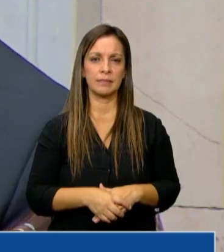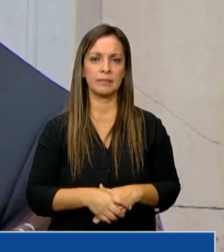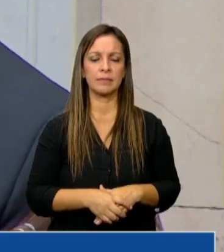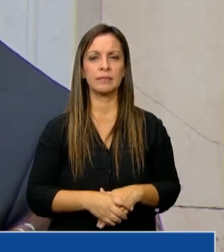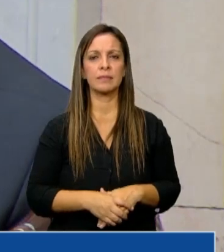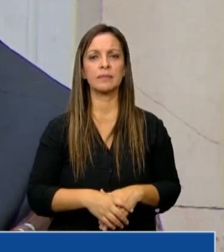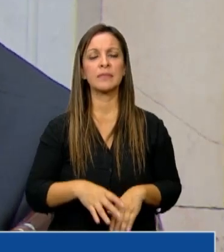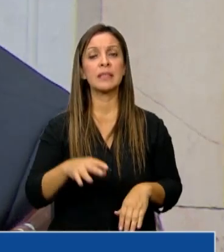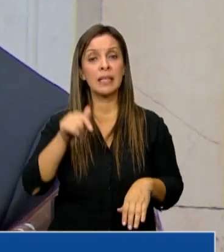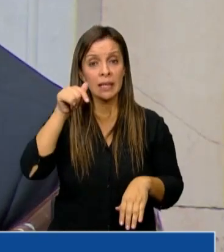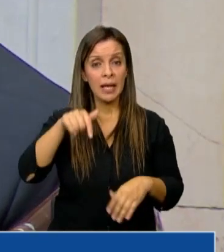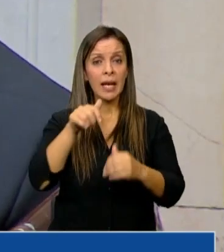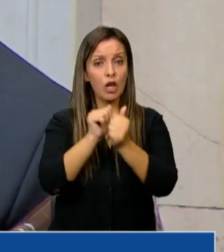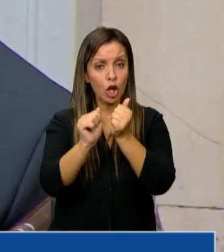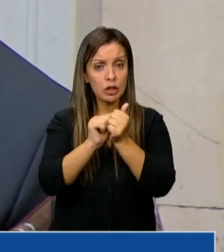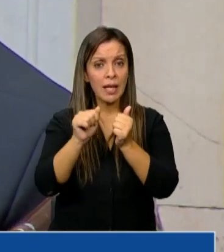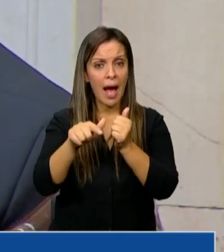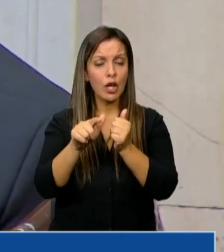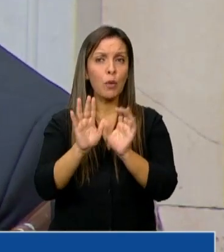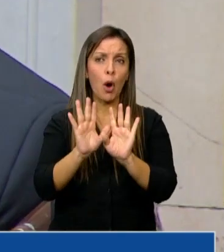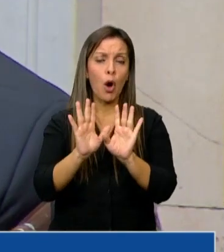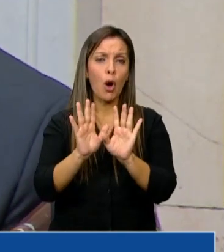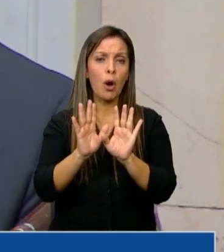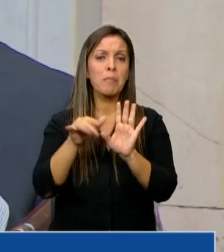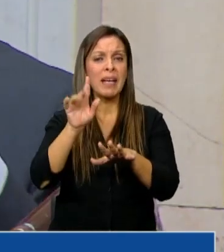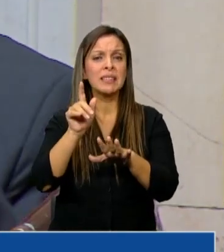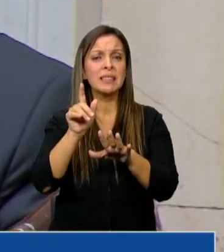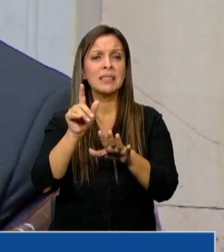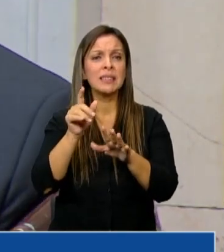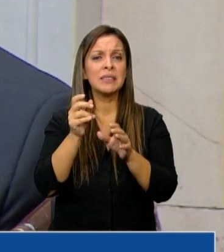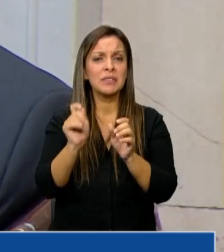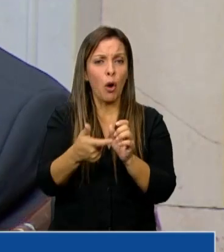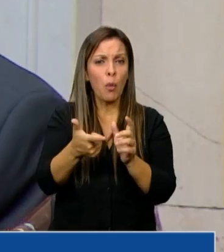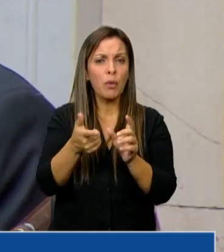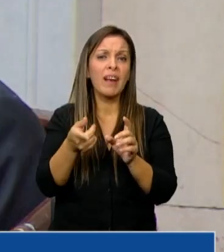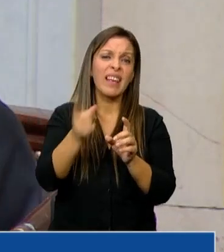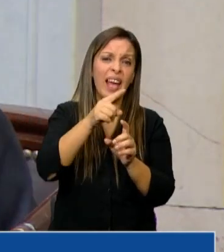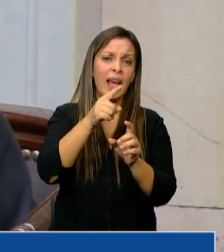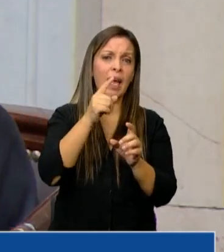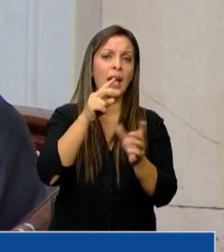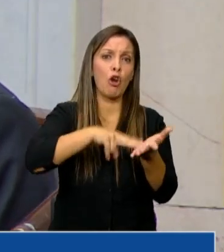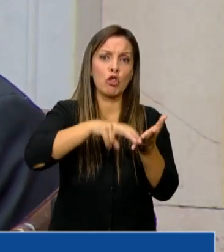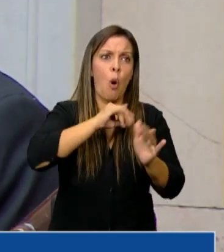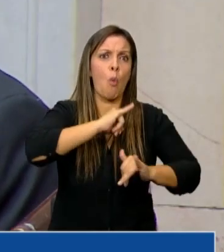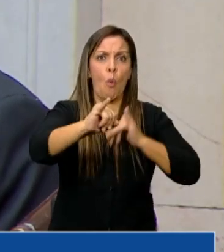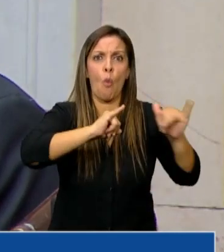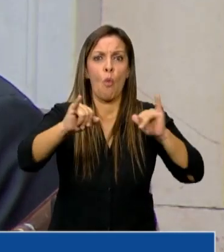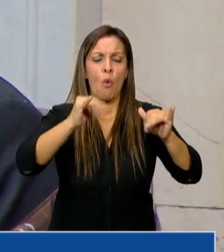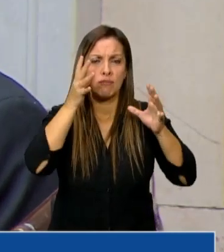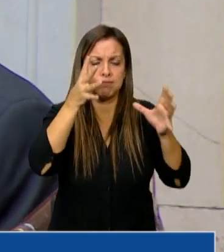Es bastante más sencillo lo que está sucediendo en Rosario que las informaciones que vemos en los medios de prensa.